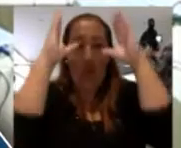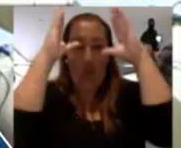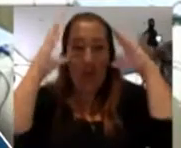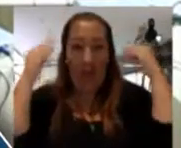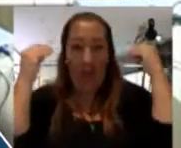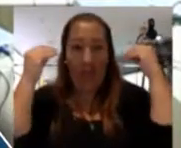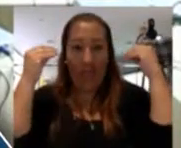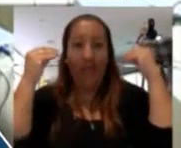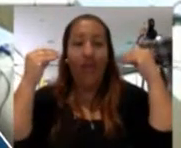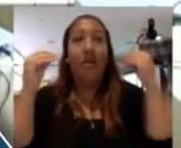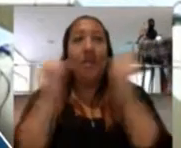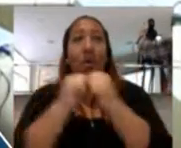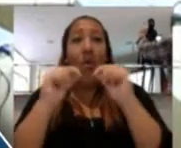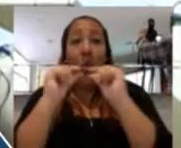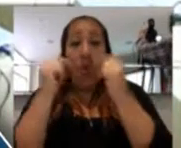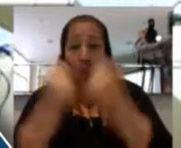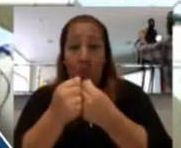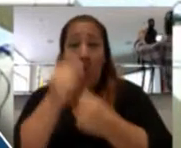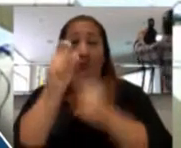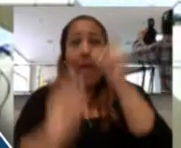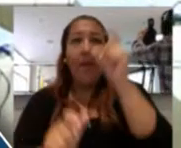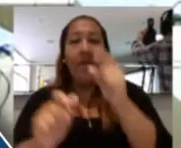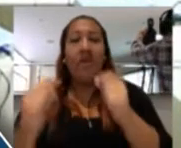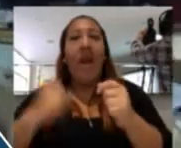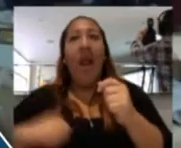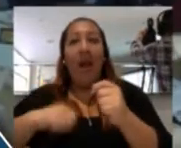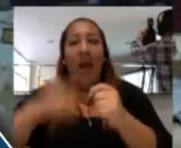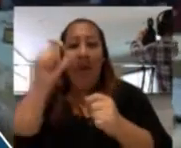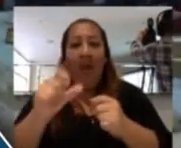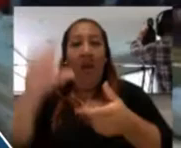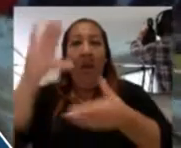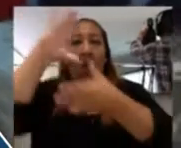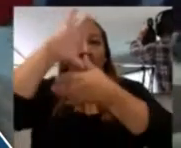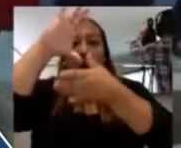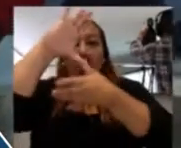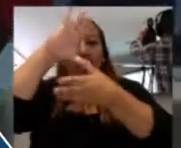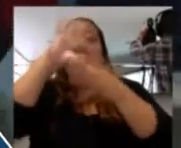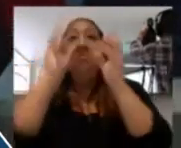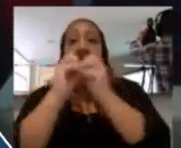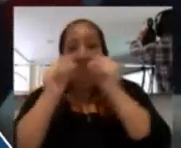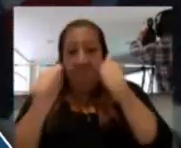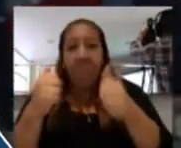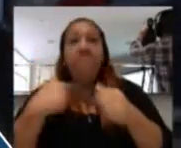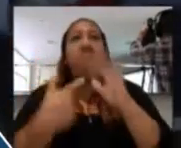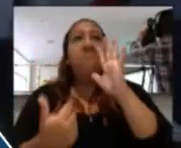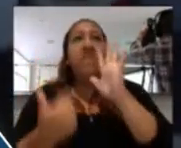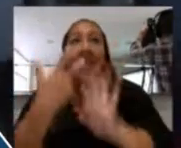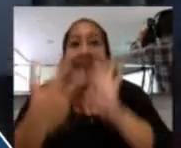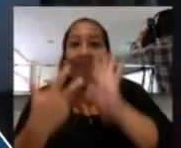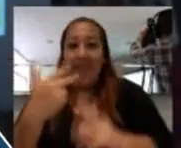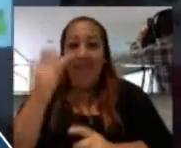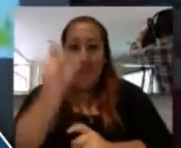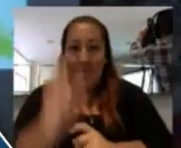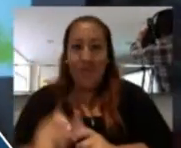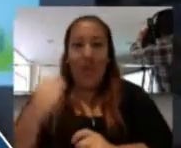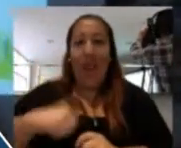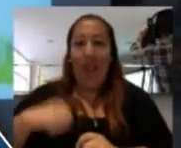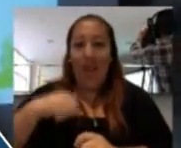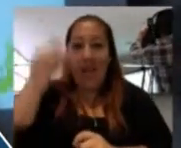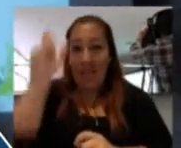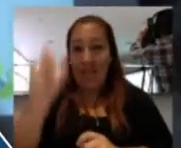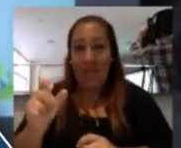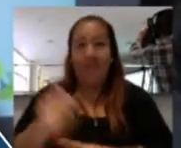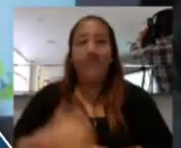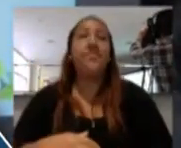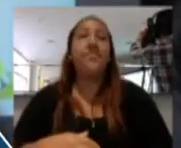con un grupo de ciudades holandesas. Concretamente estuvimos 13 alcaldes y de los 13